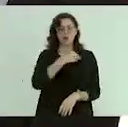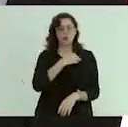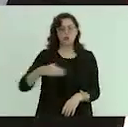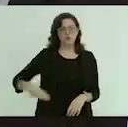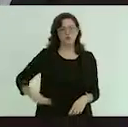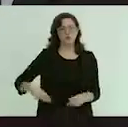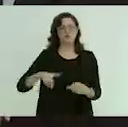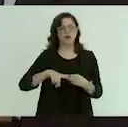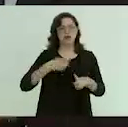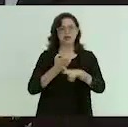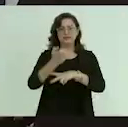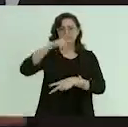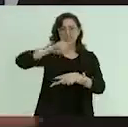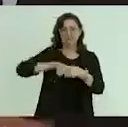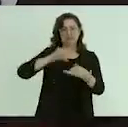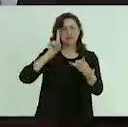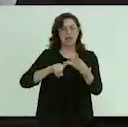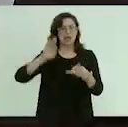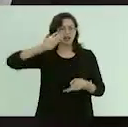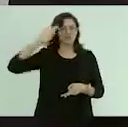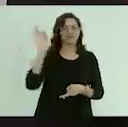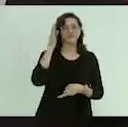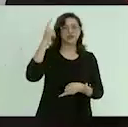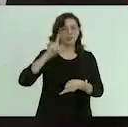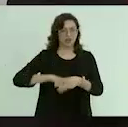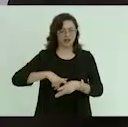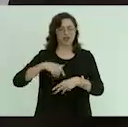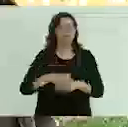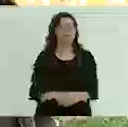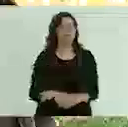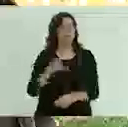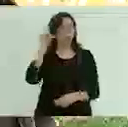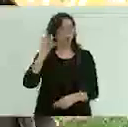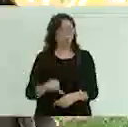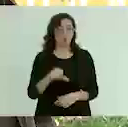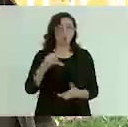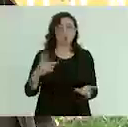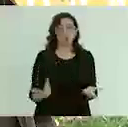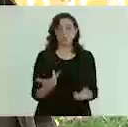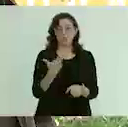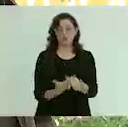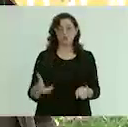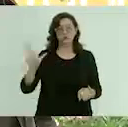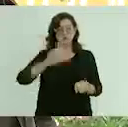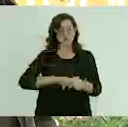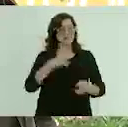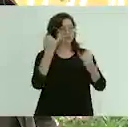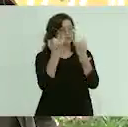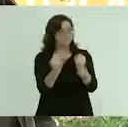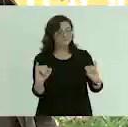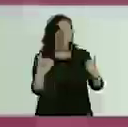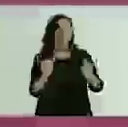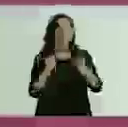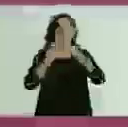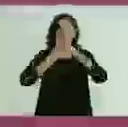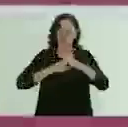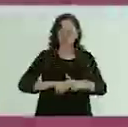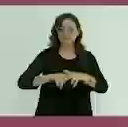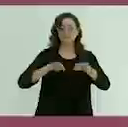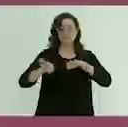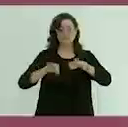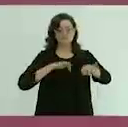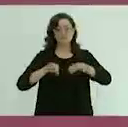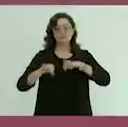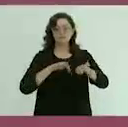estatales y el federal. Este centro que el día de hoy se inaugura y se pone en marcha por parte del señor